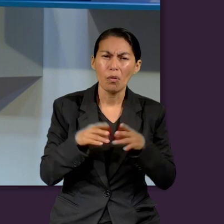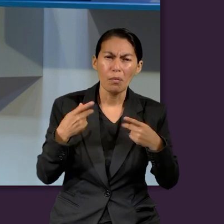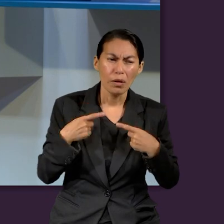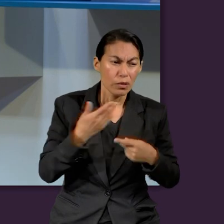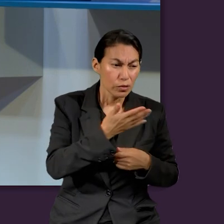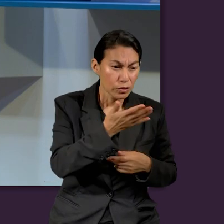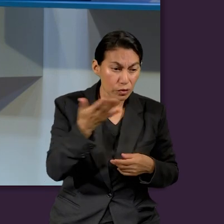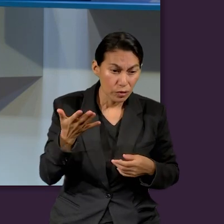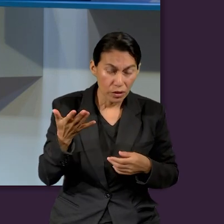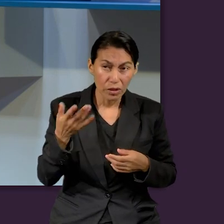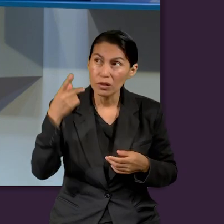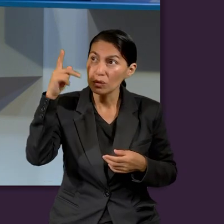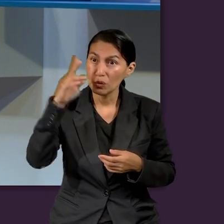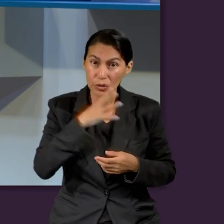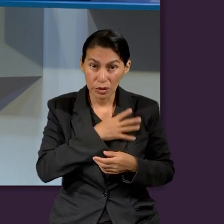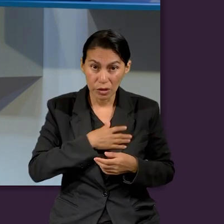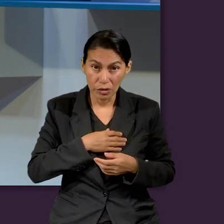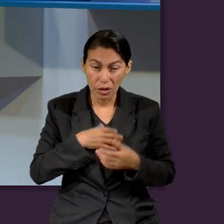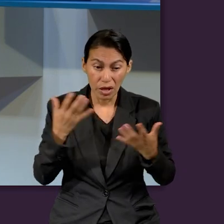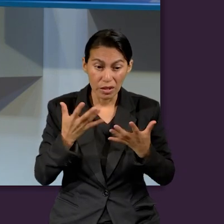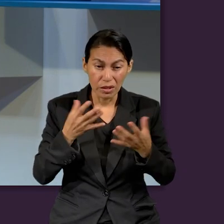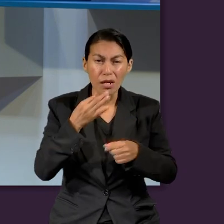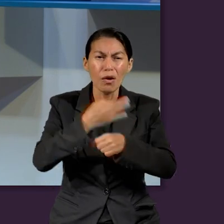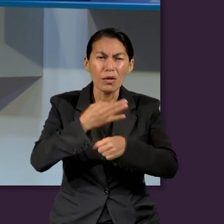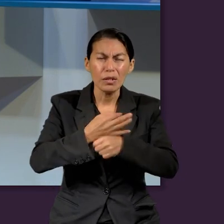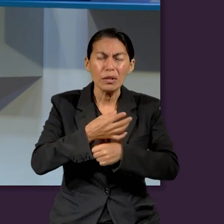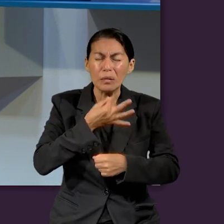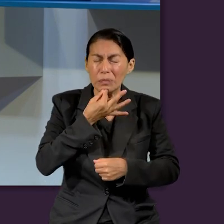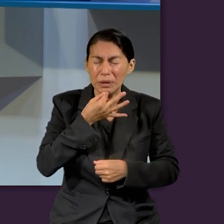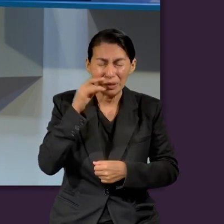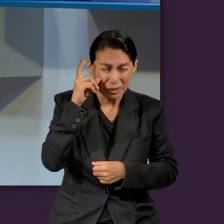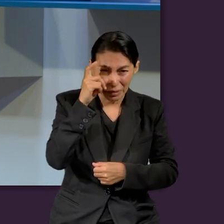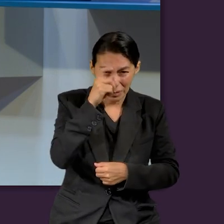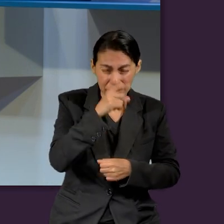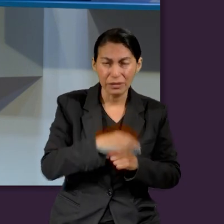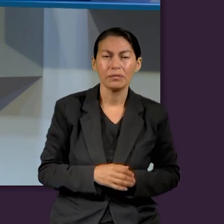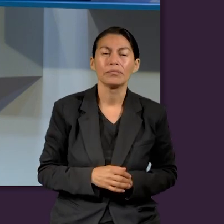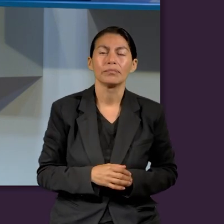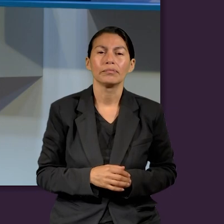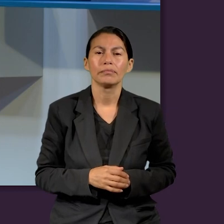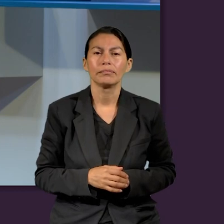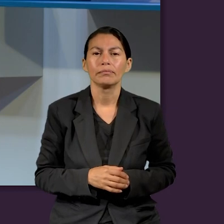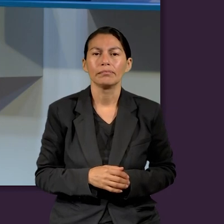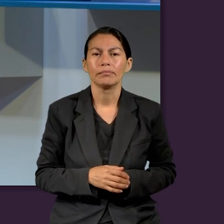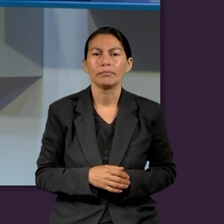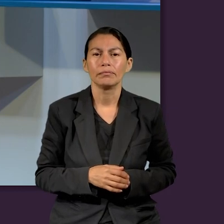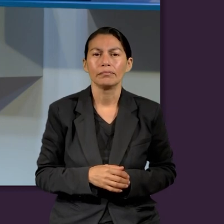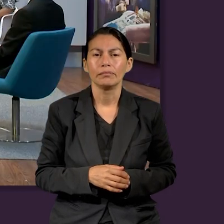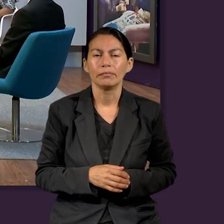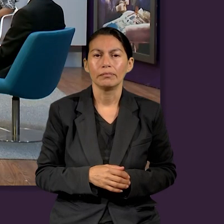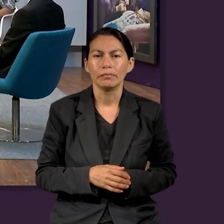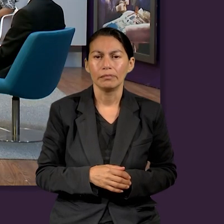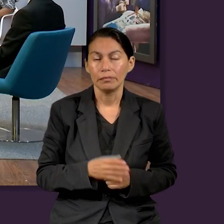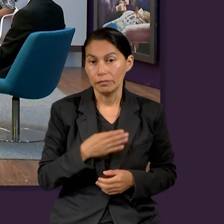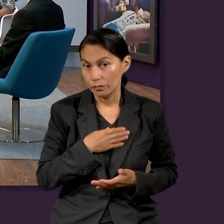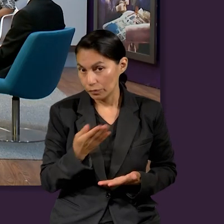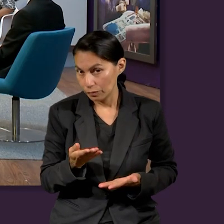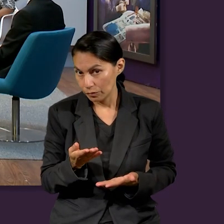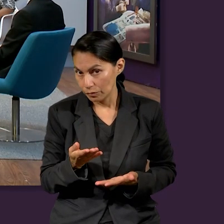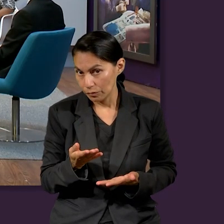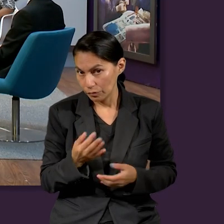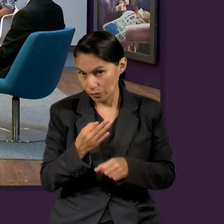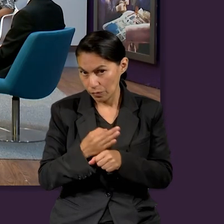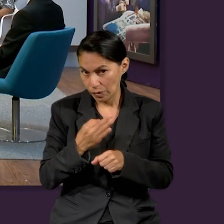cómo su pueblo debe de actuar en este momento de crisis. Y quisiera comenzar